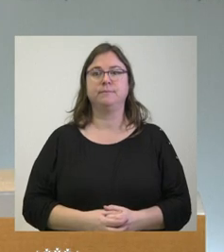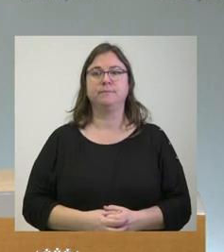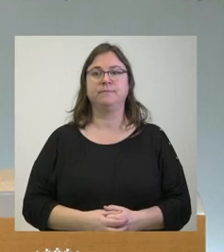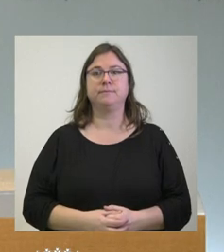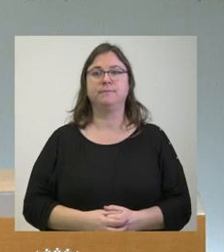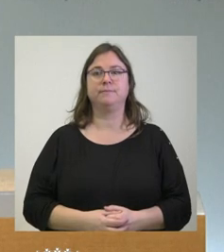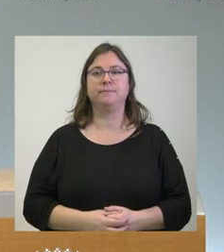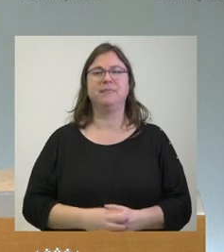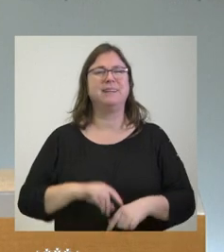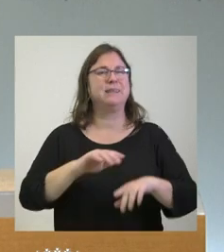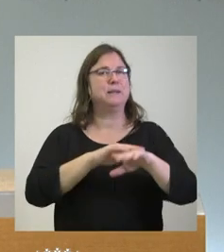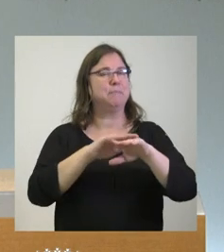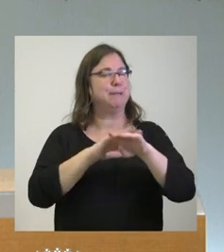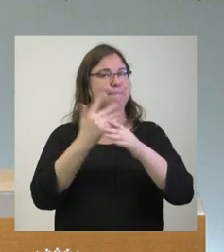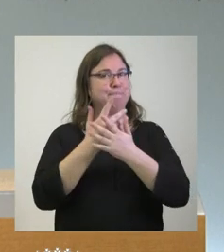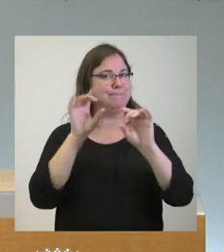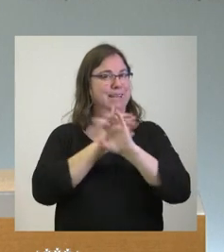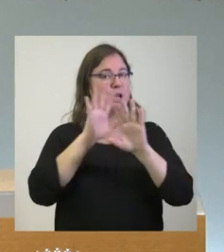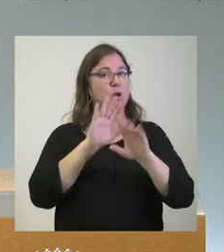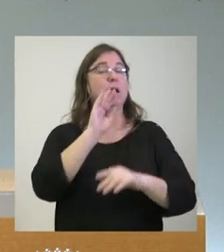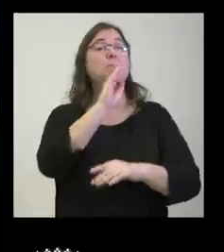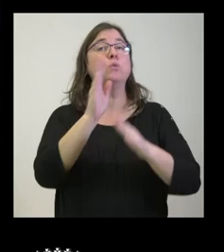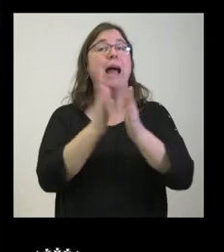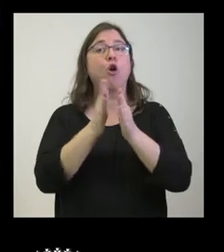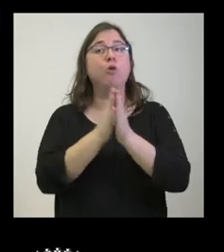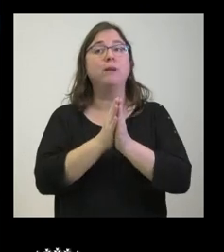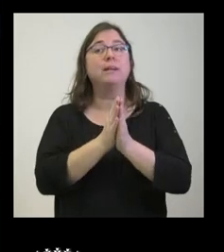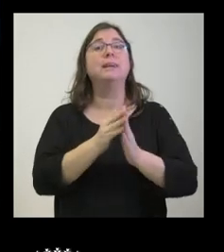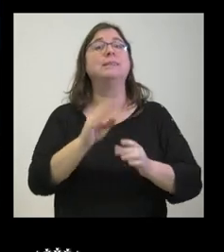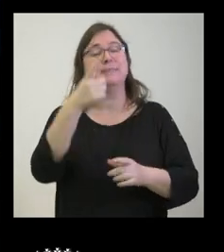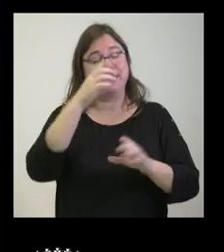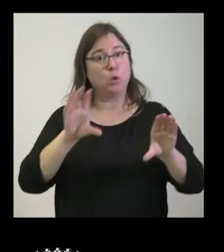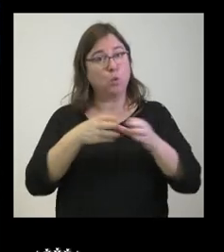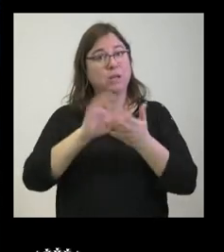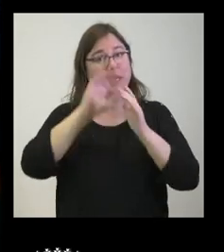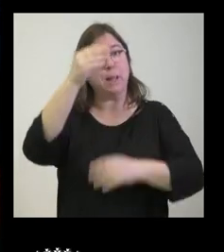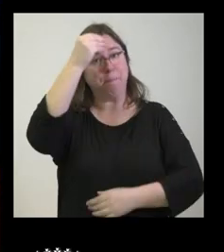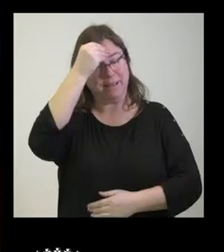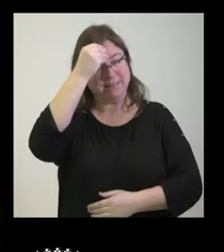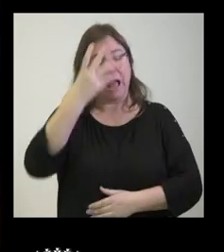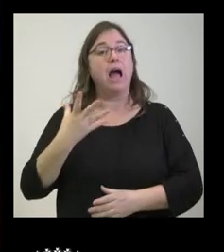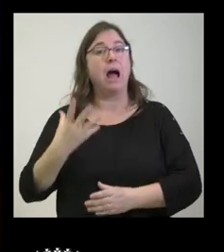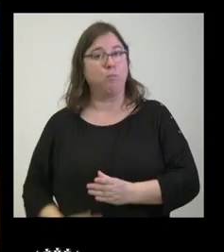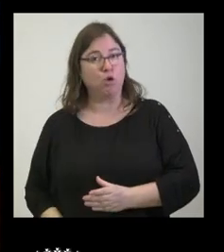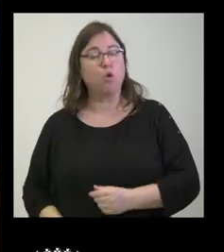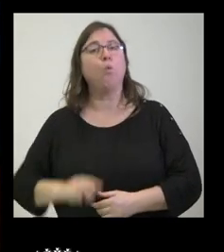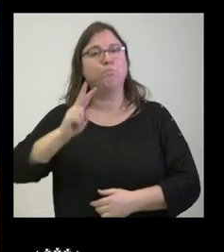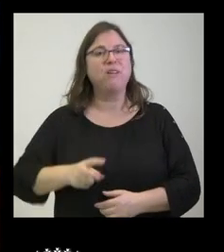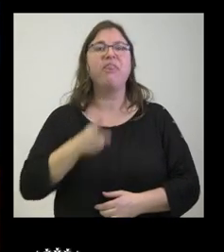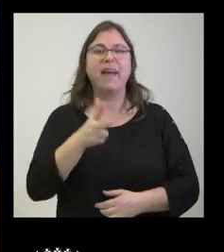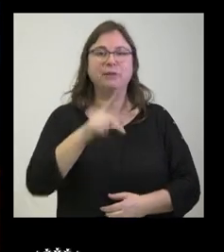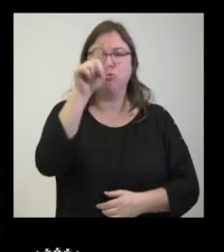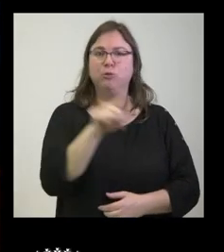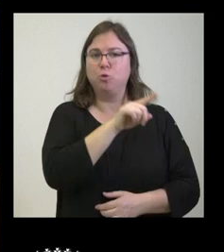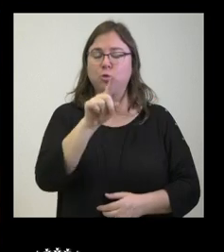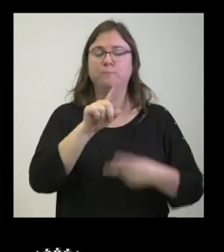no me ha quedado muy claro la pregunta que le ha hecho la compañera sobre si la Junta considera que el aborto es un derecho y luego también